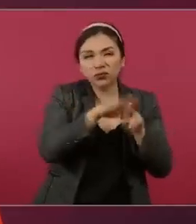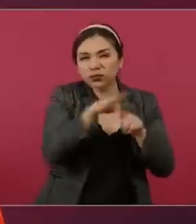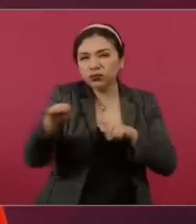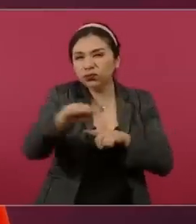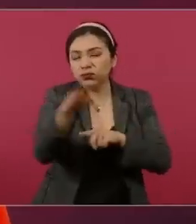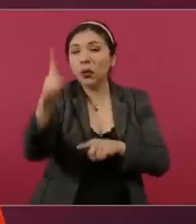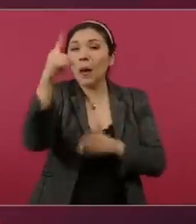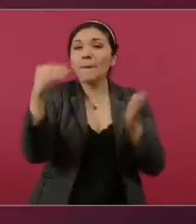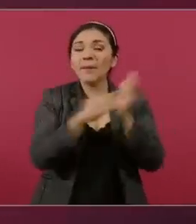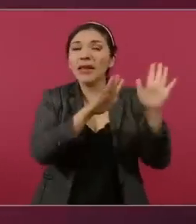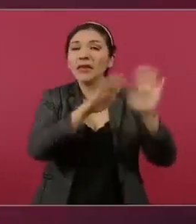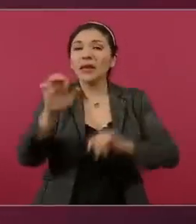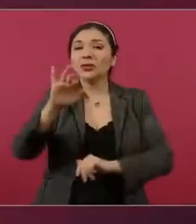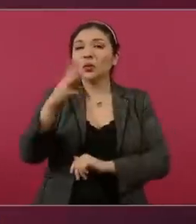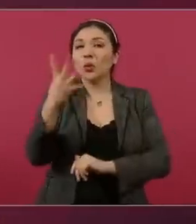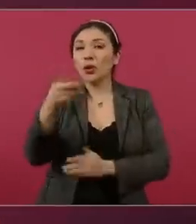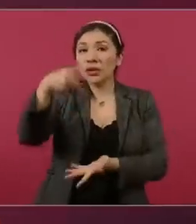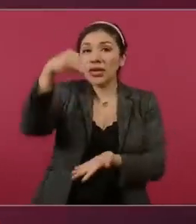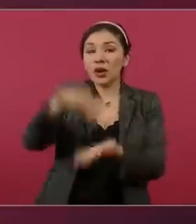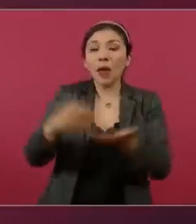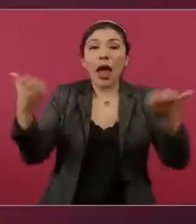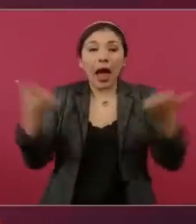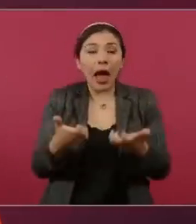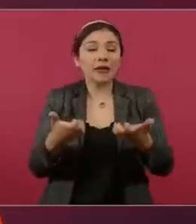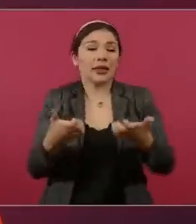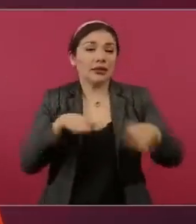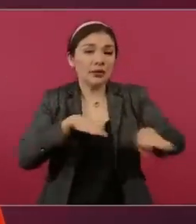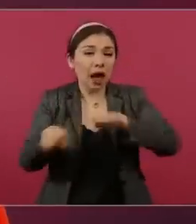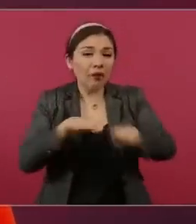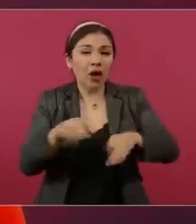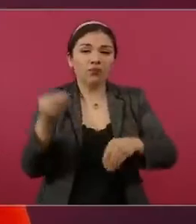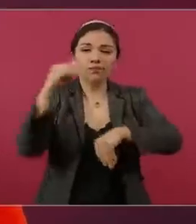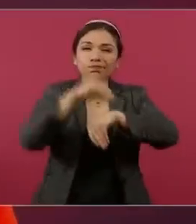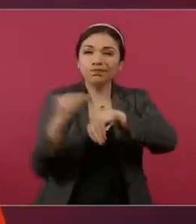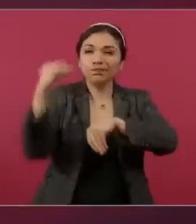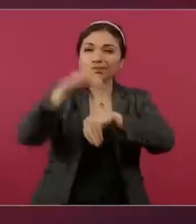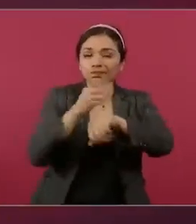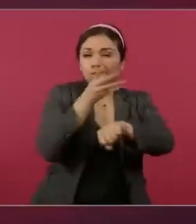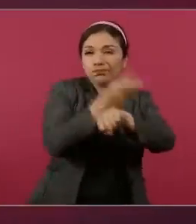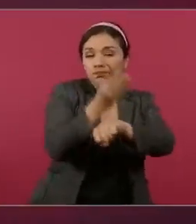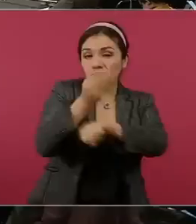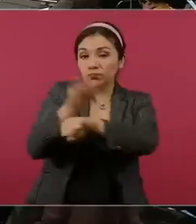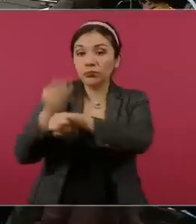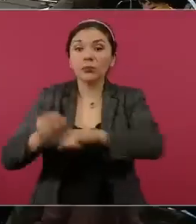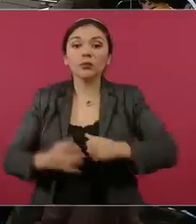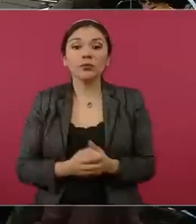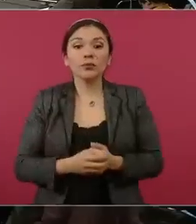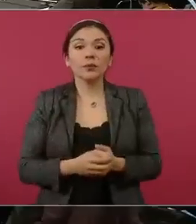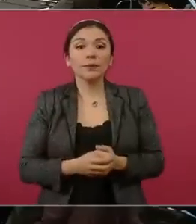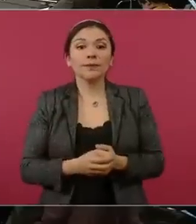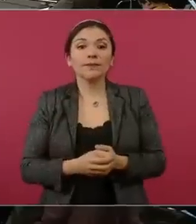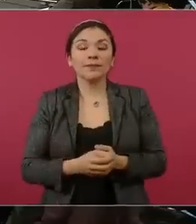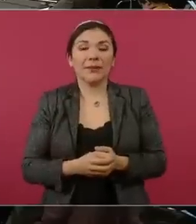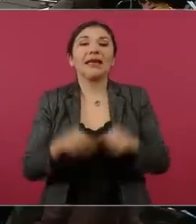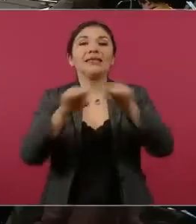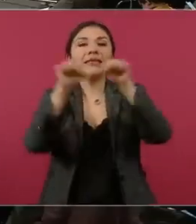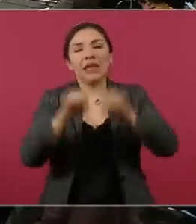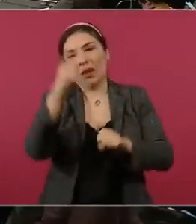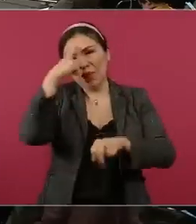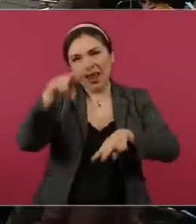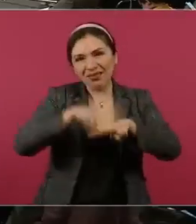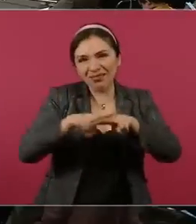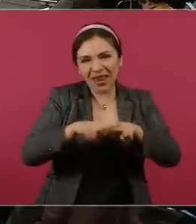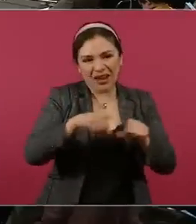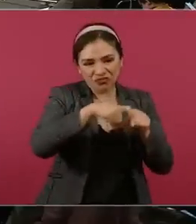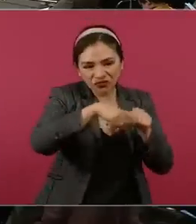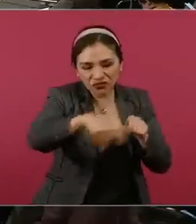.554 kilómetros se está desarrollando, se está instalando y se está implementando. Hemos hablado de los sistemas ferroviarios,